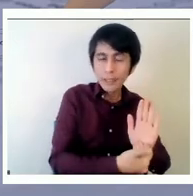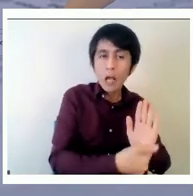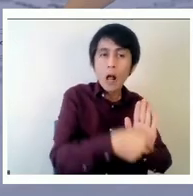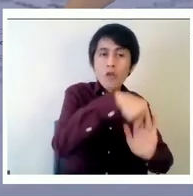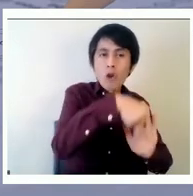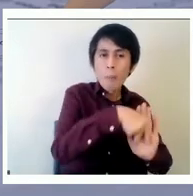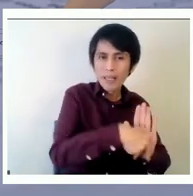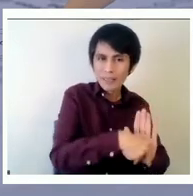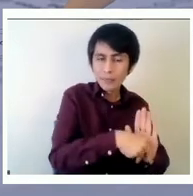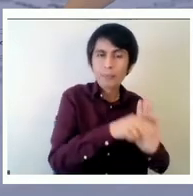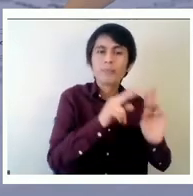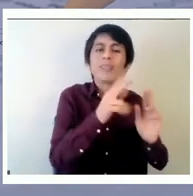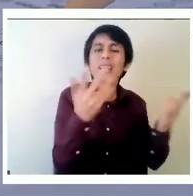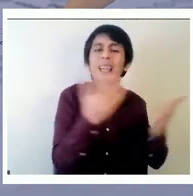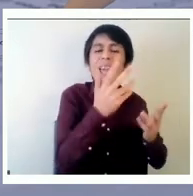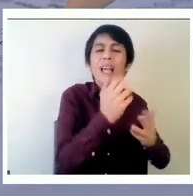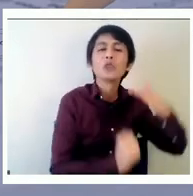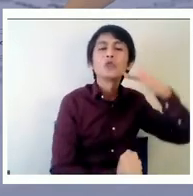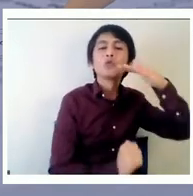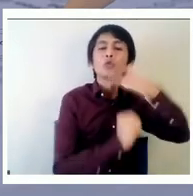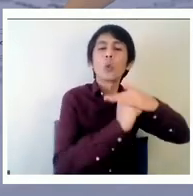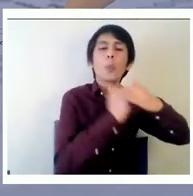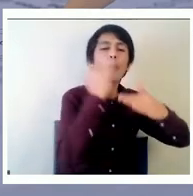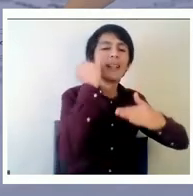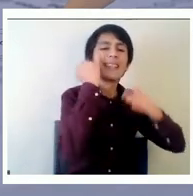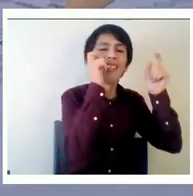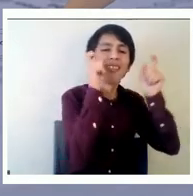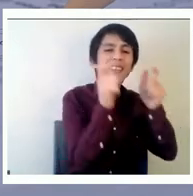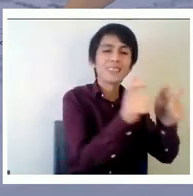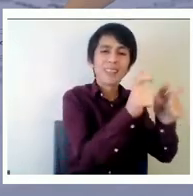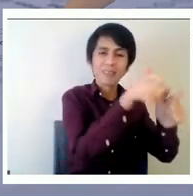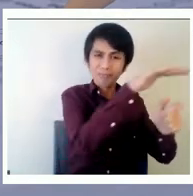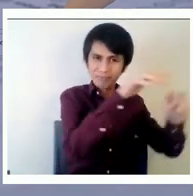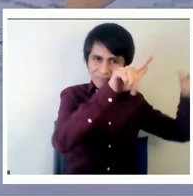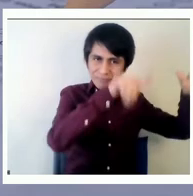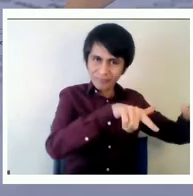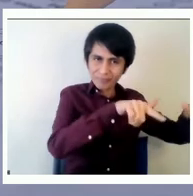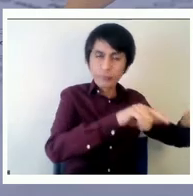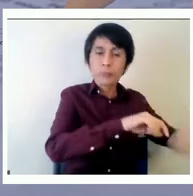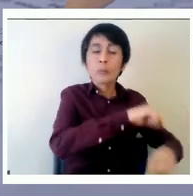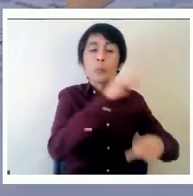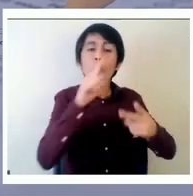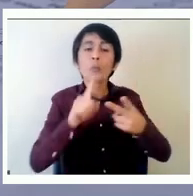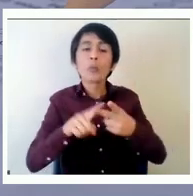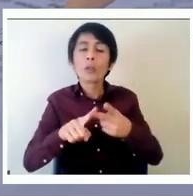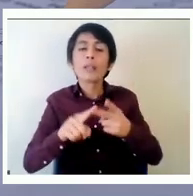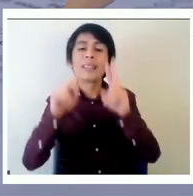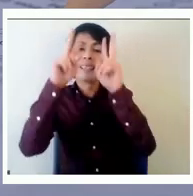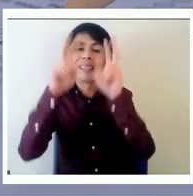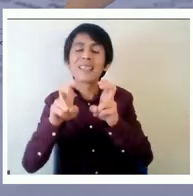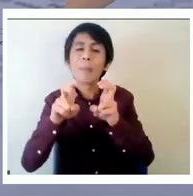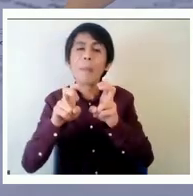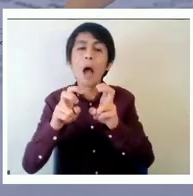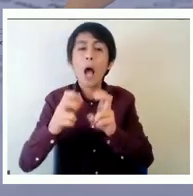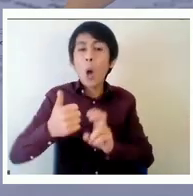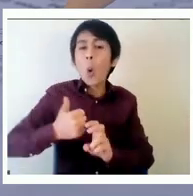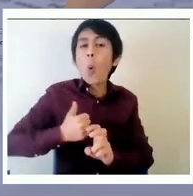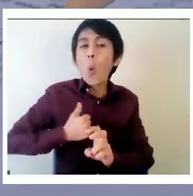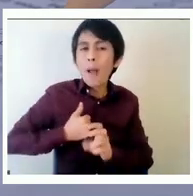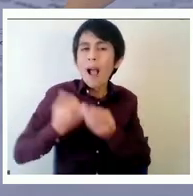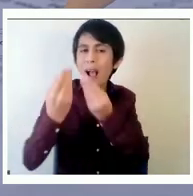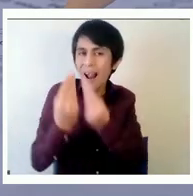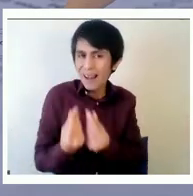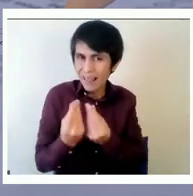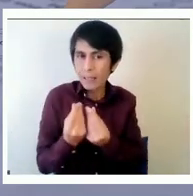superintendencia la evaluación de estándares y de resultados a través de la agencia de calidad que es la institución en la que yo trabajo y